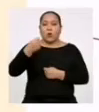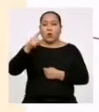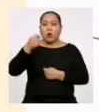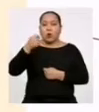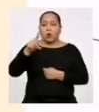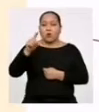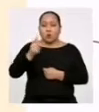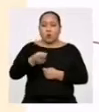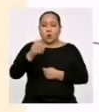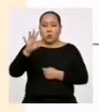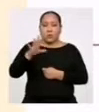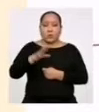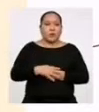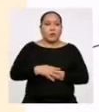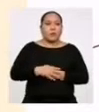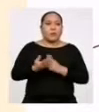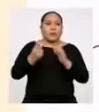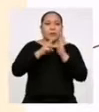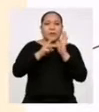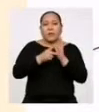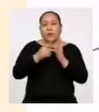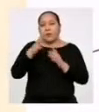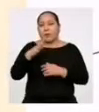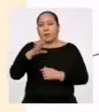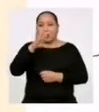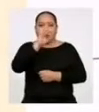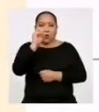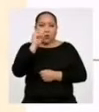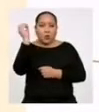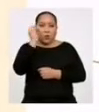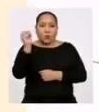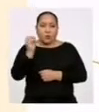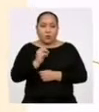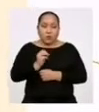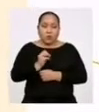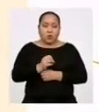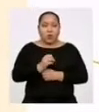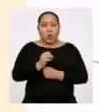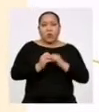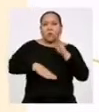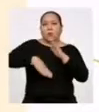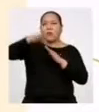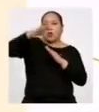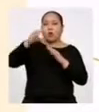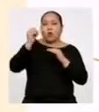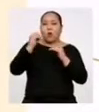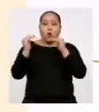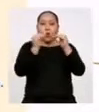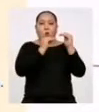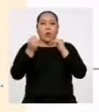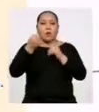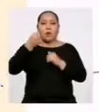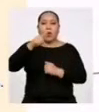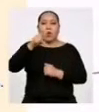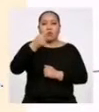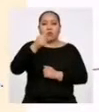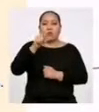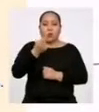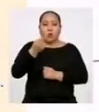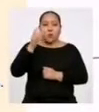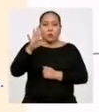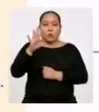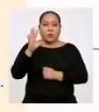interpretación sería que el 50% de los datos son mayores o iguales a 11,5 años